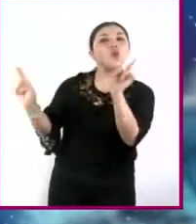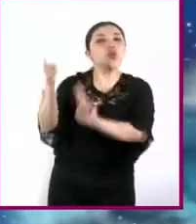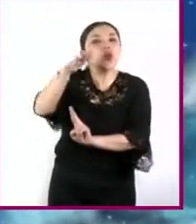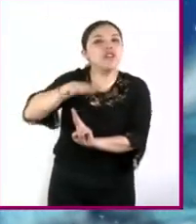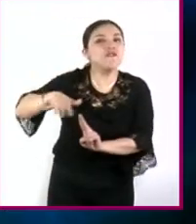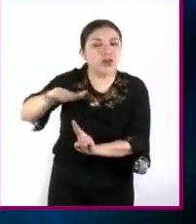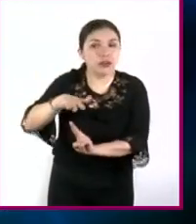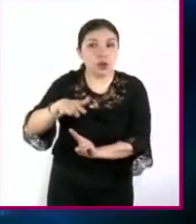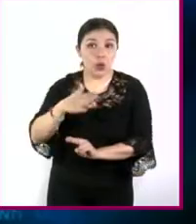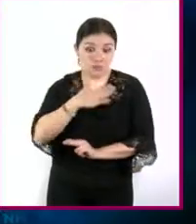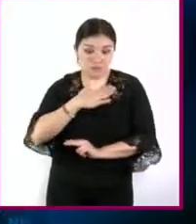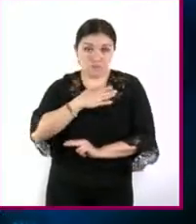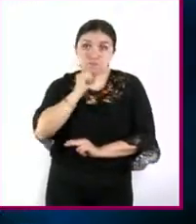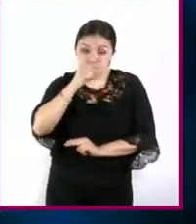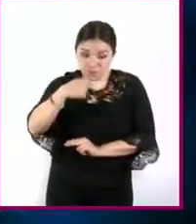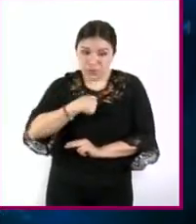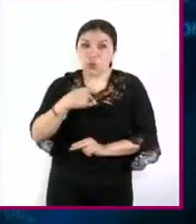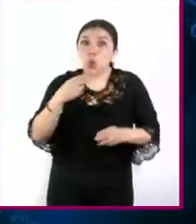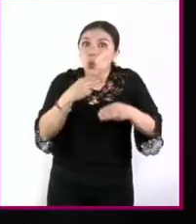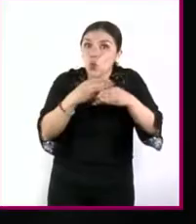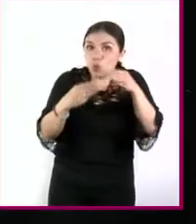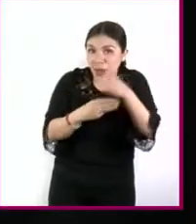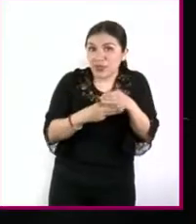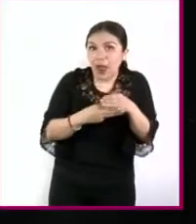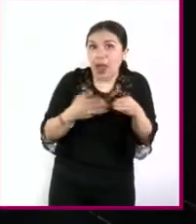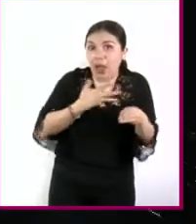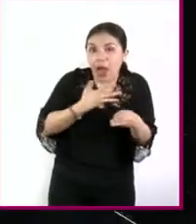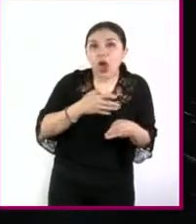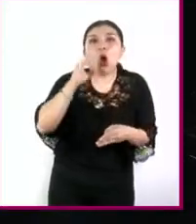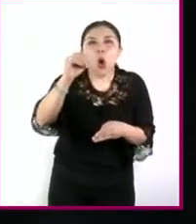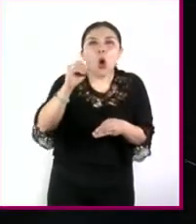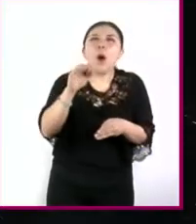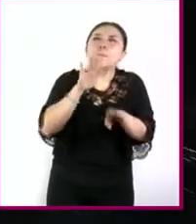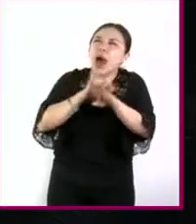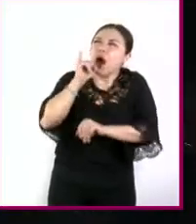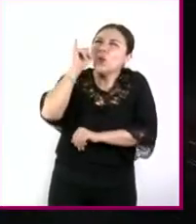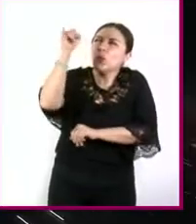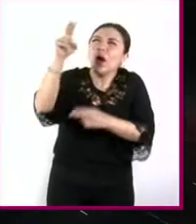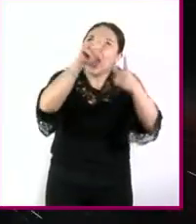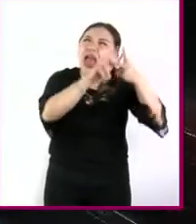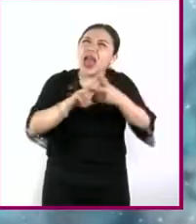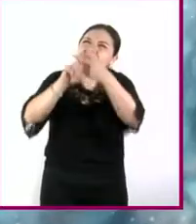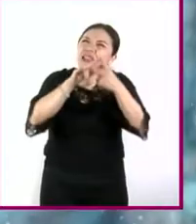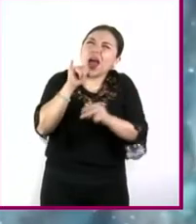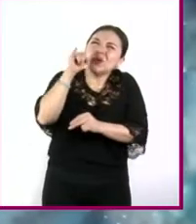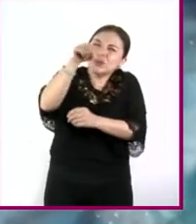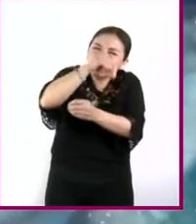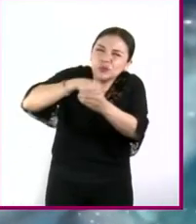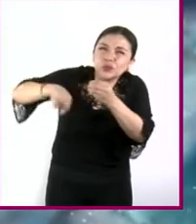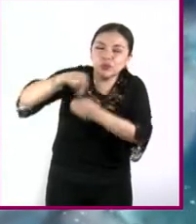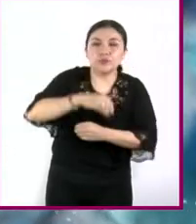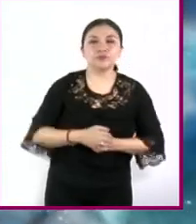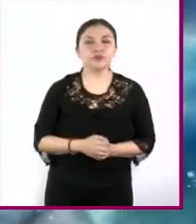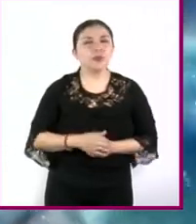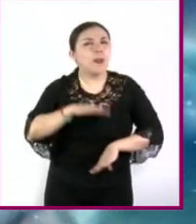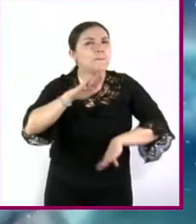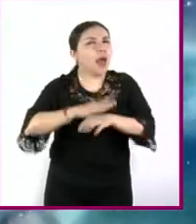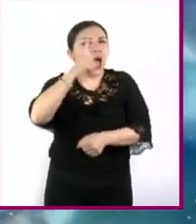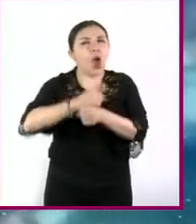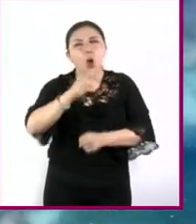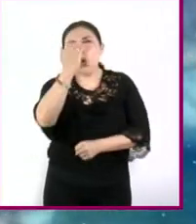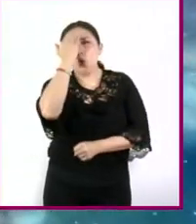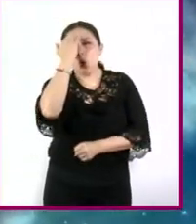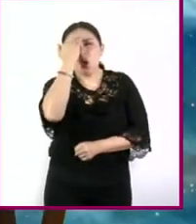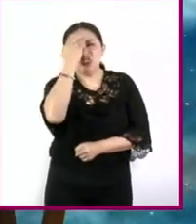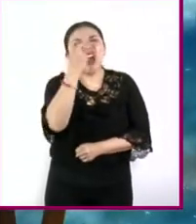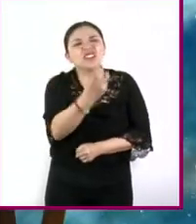Desde nosotros mismos, que somos materia terrestre hasta en las galaxias más lejanas ¿Cuál es la más conocida de las fuerzas